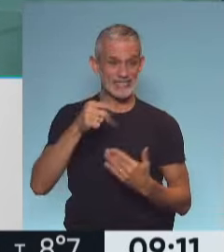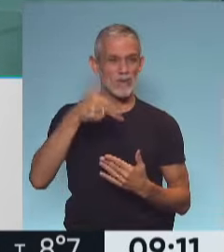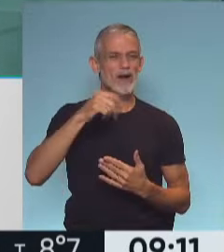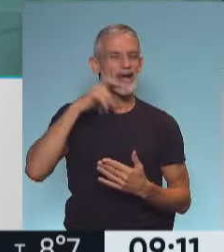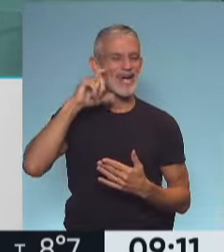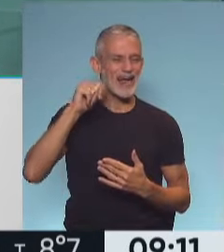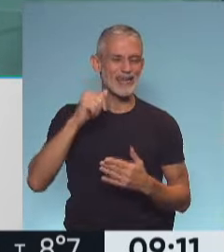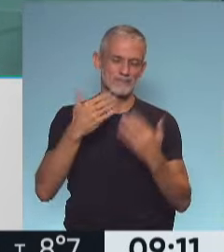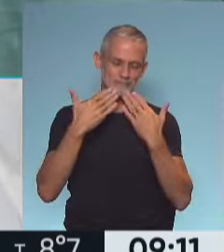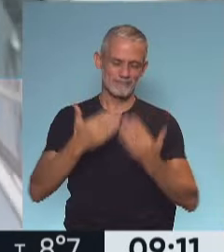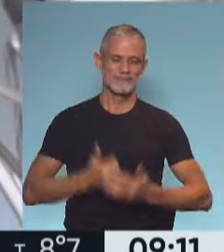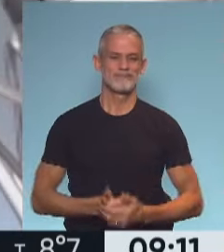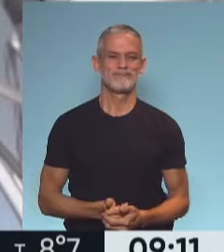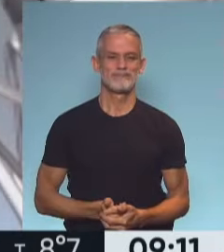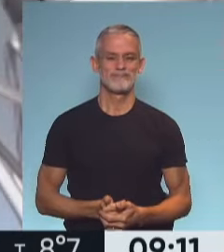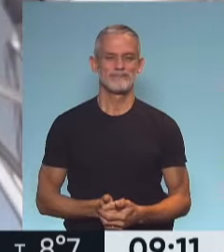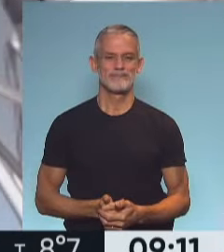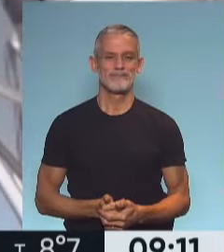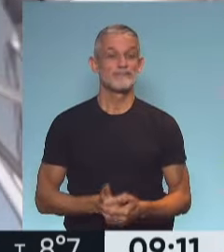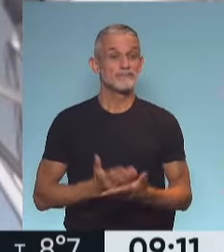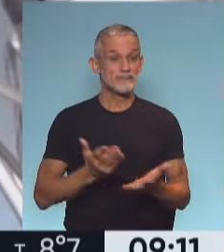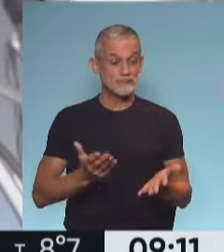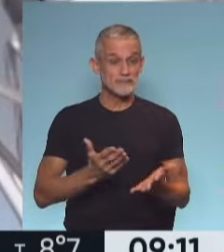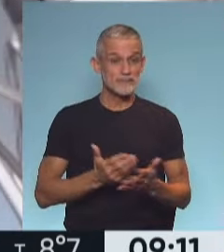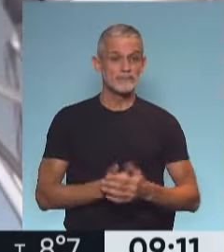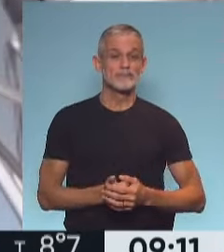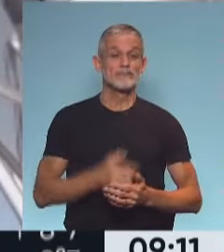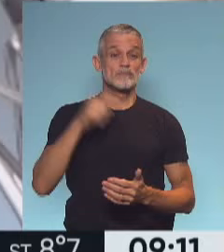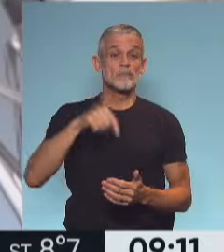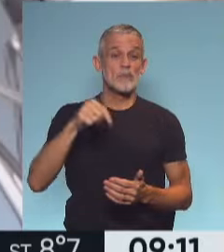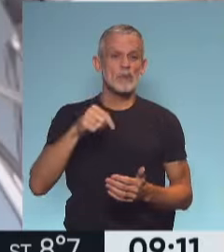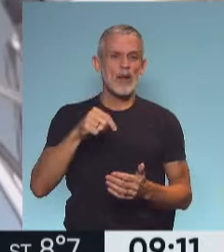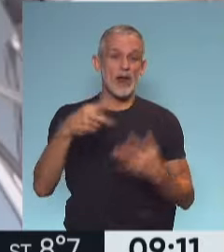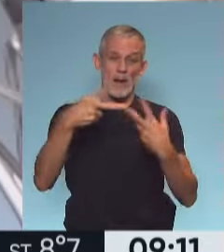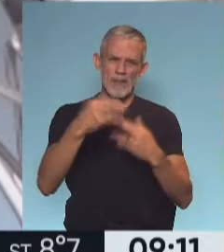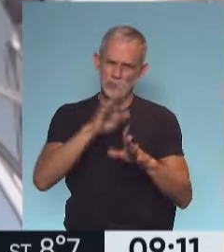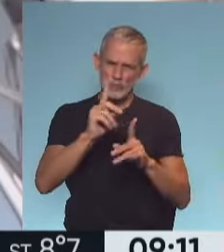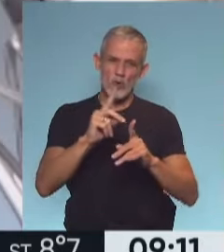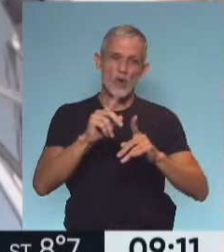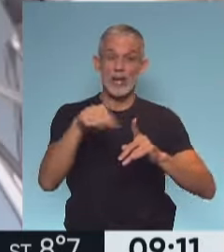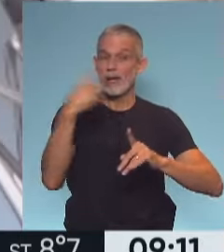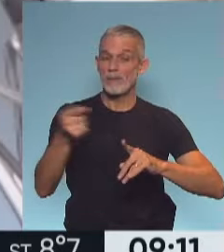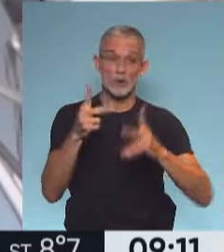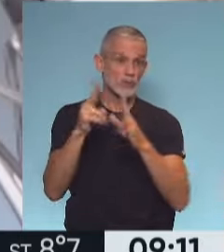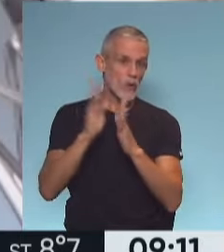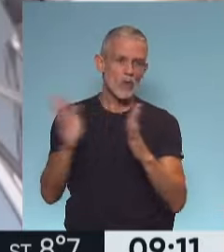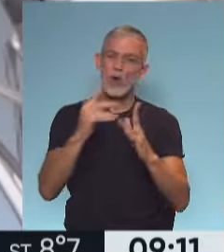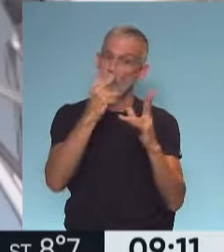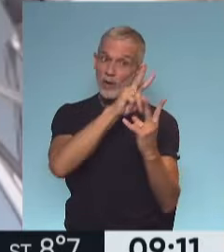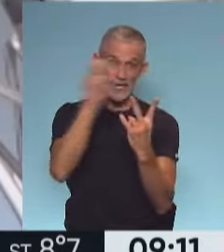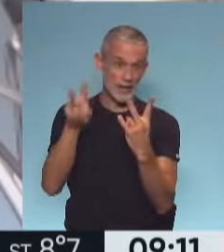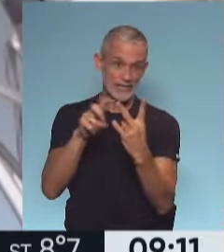por este espacio. Un gusto. Un gusto. Bueno, vamos antes de la pausa, les digo, el próximo bloque tenemos dos temas